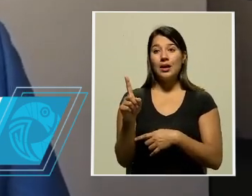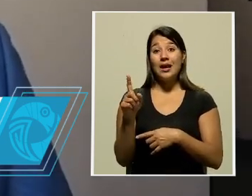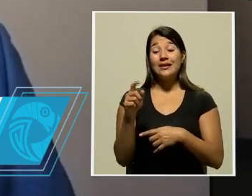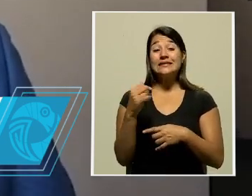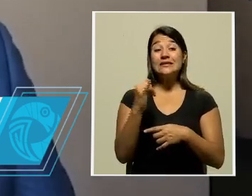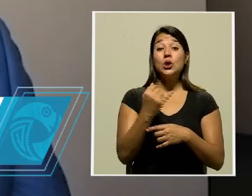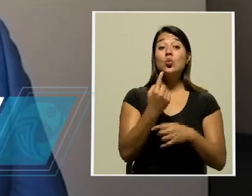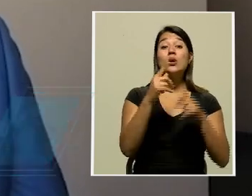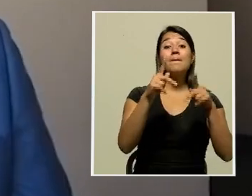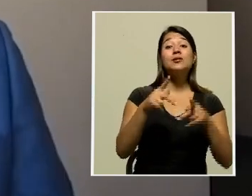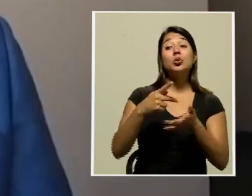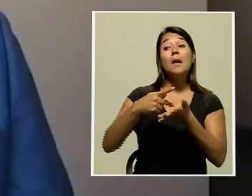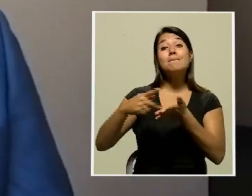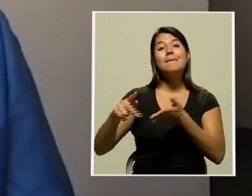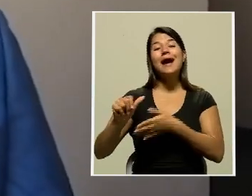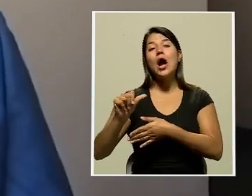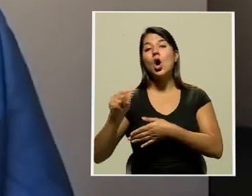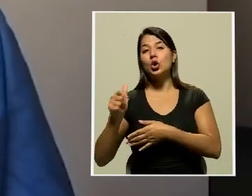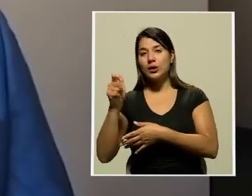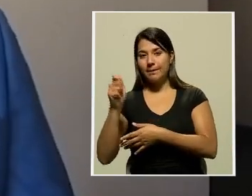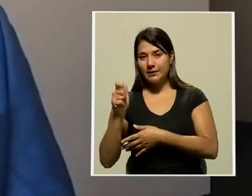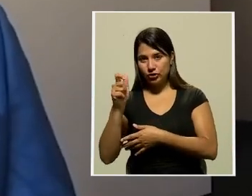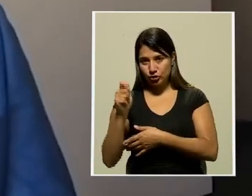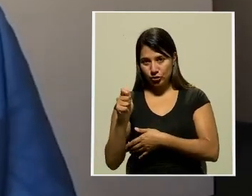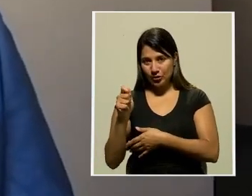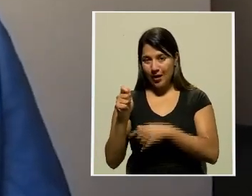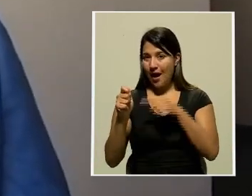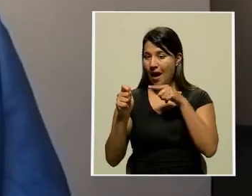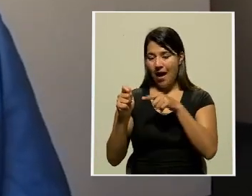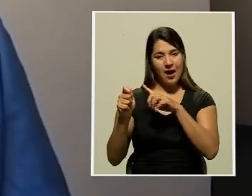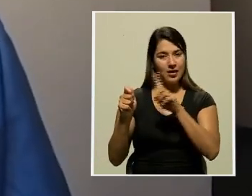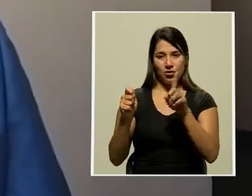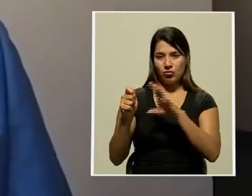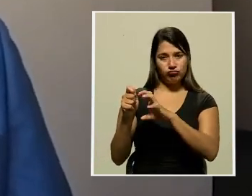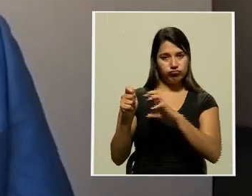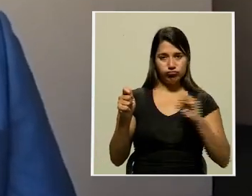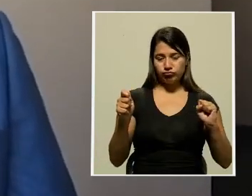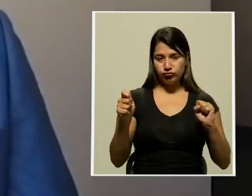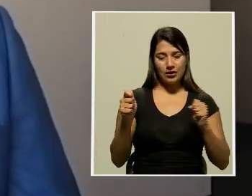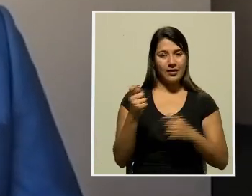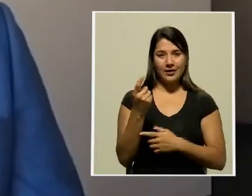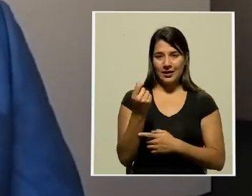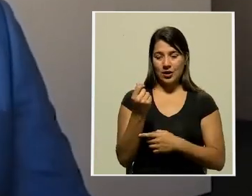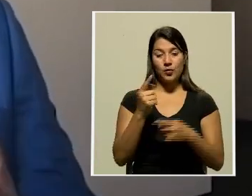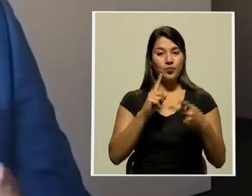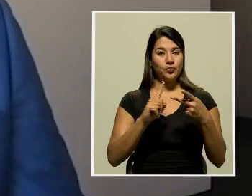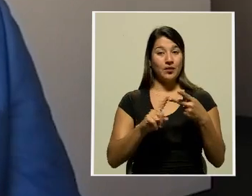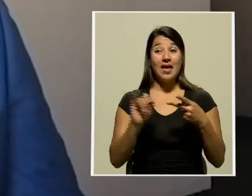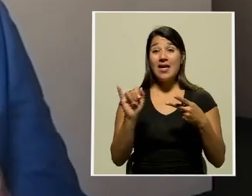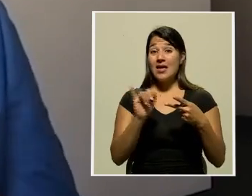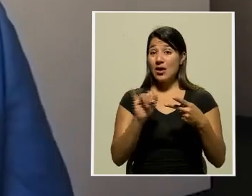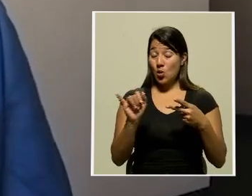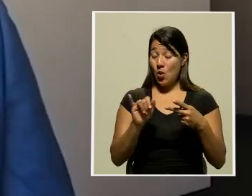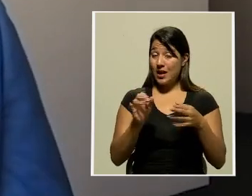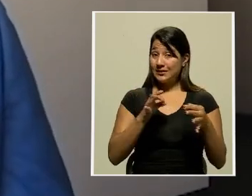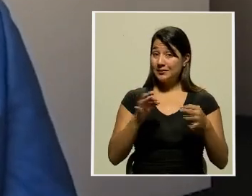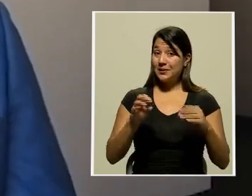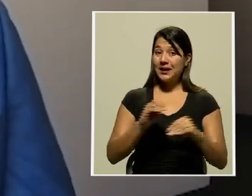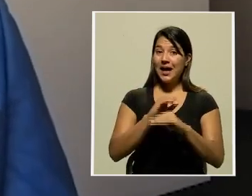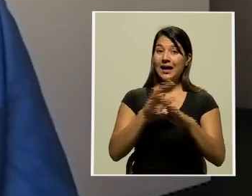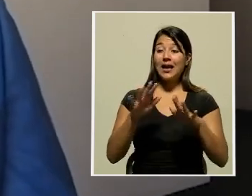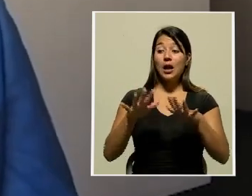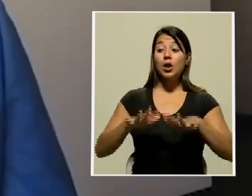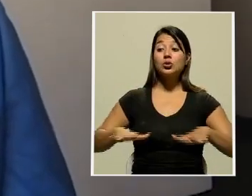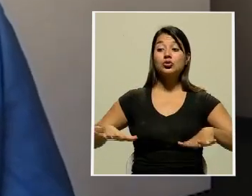renta, tal y como ocurre al día de hoy. Se deja claridad en que el régimen de zonas francas no va a tener ningún cambio